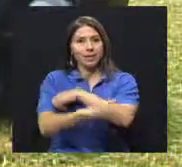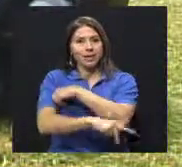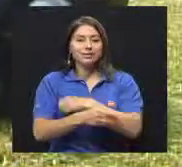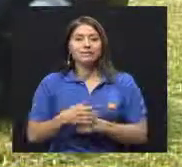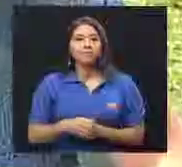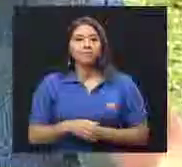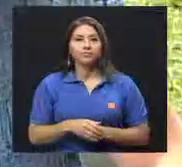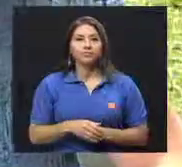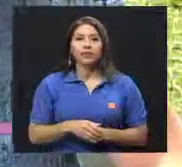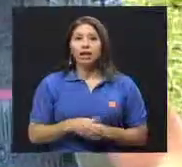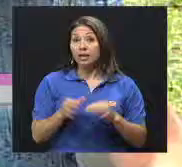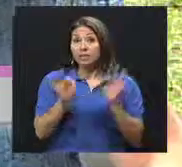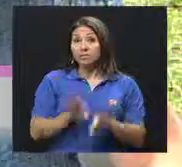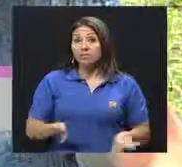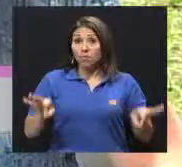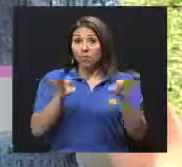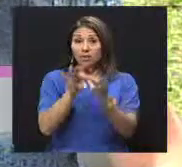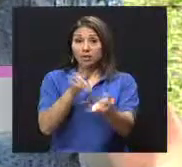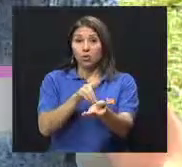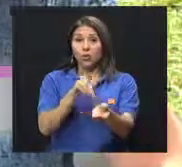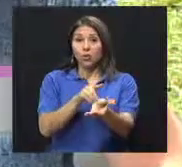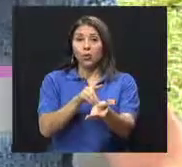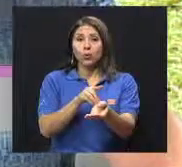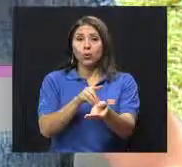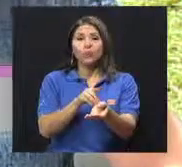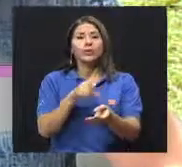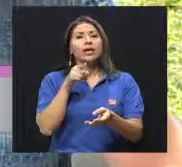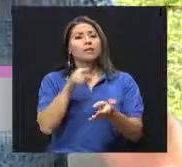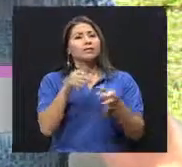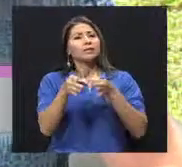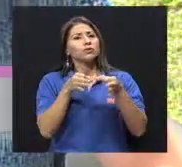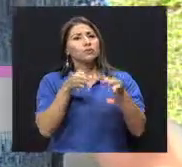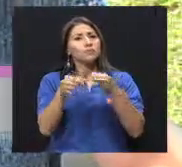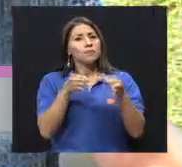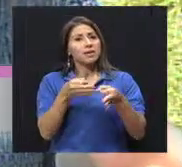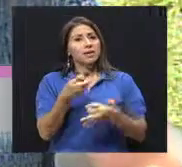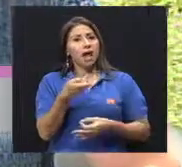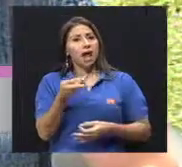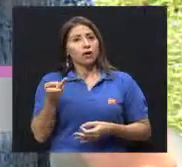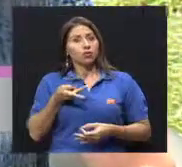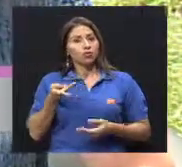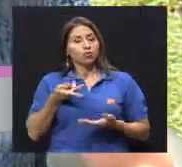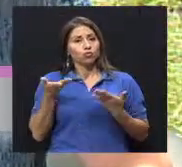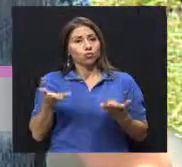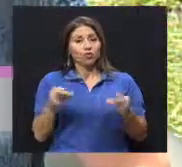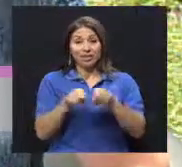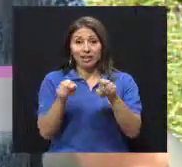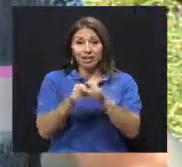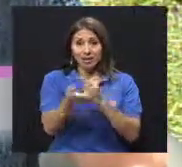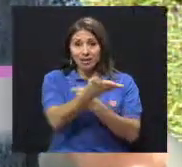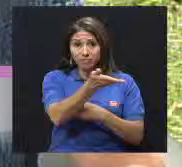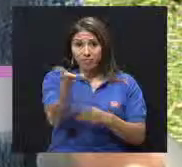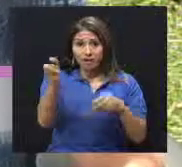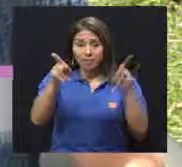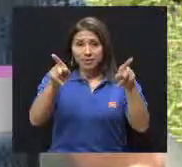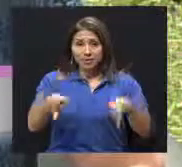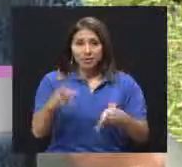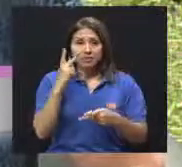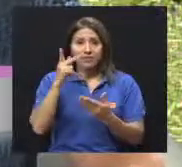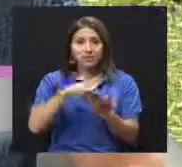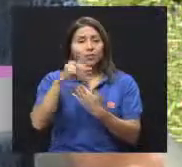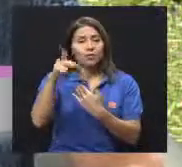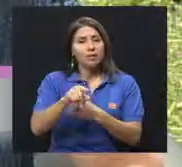importante, doctor, empezar, ¿verdad? Que nos explique a Pablo y a mí y yo creo que también a todos nuestros amigos televidentes quienes nos siguen trayendo